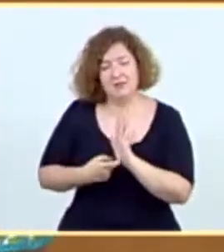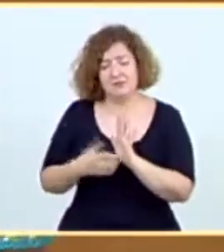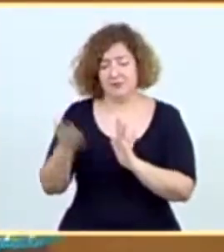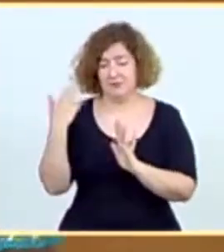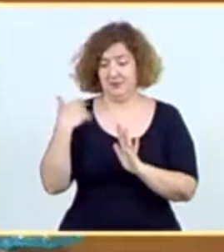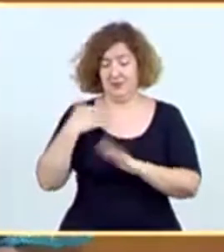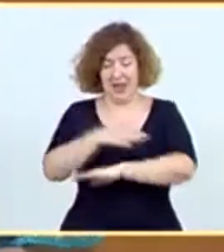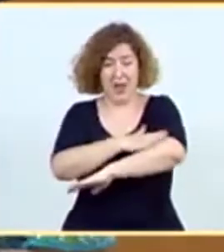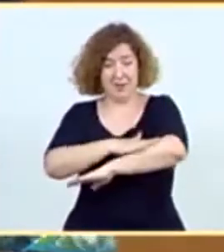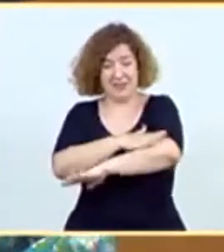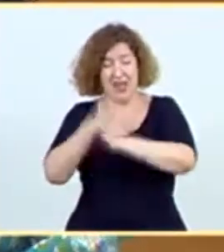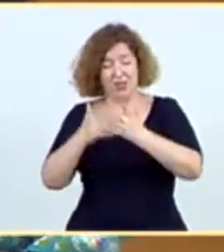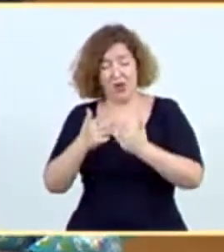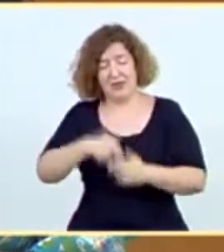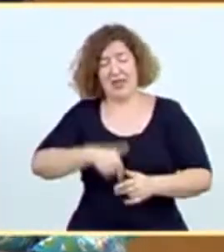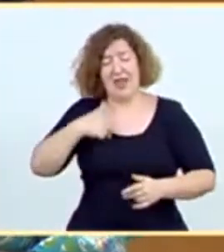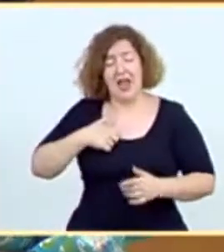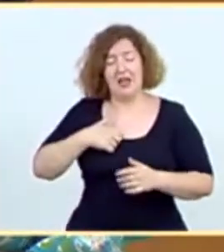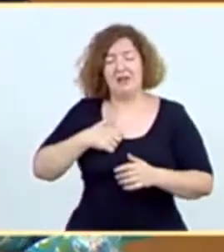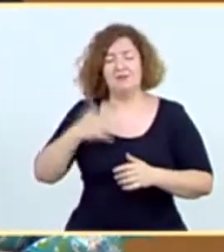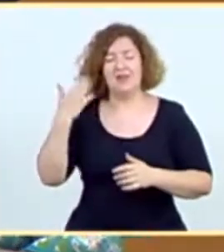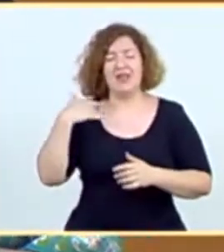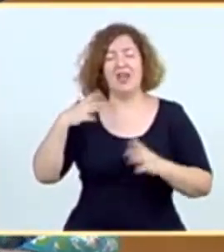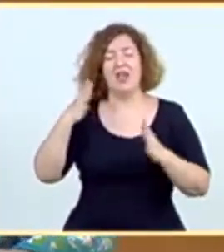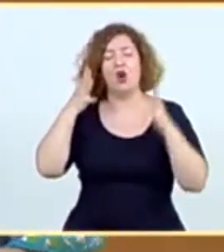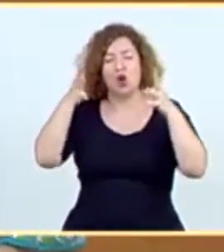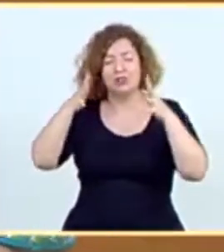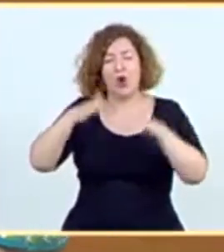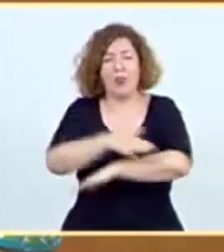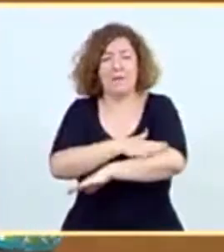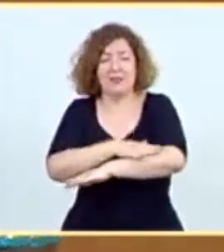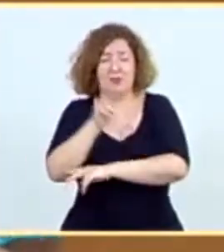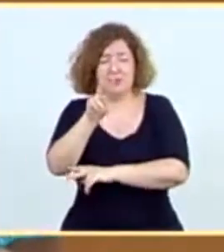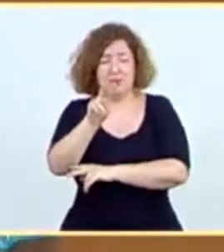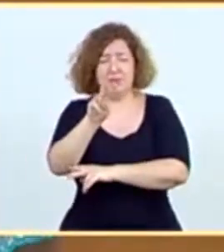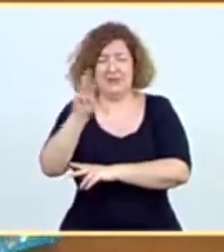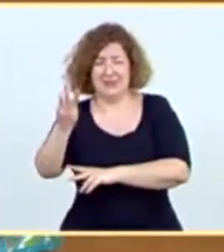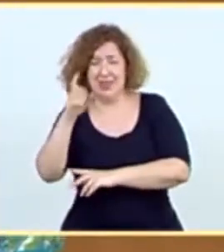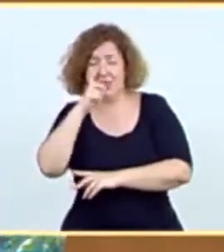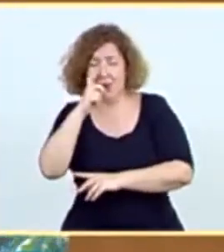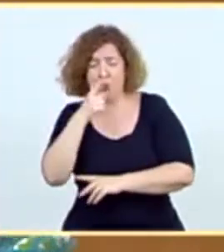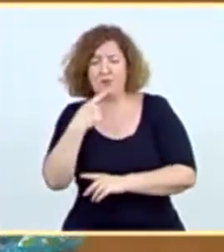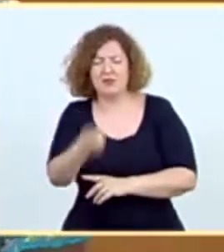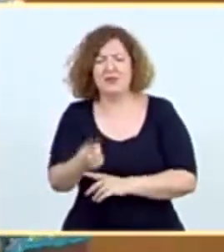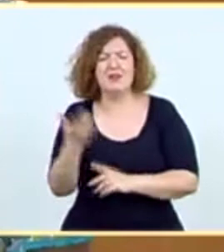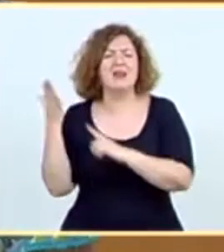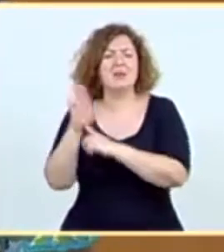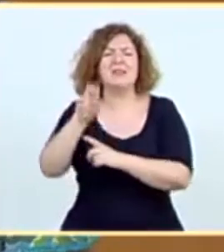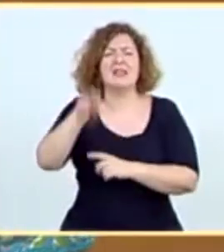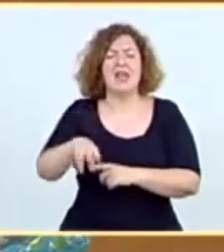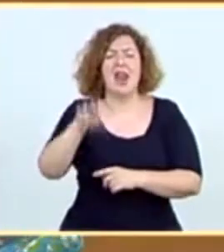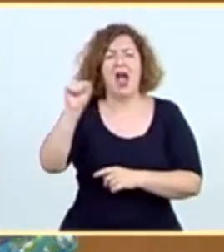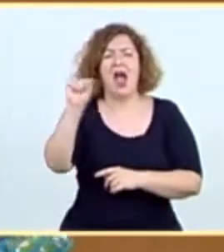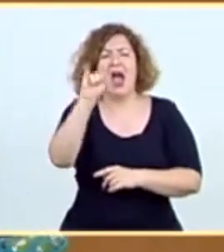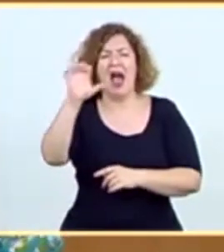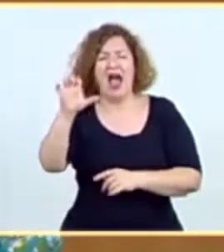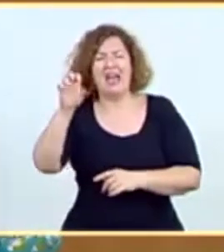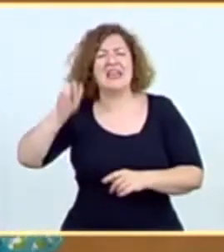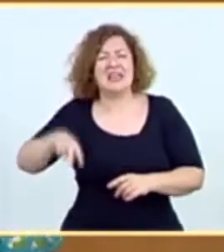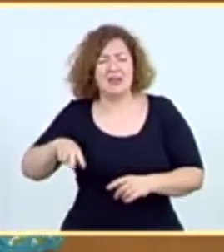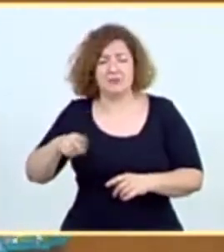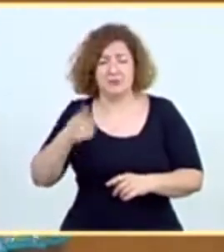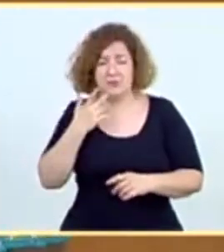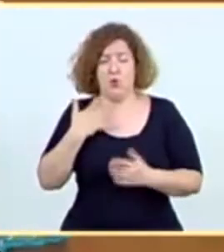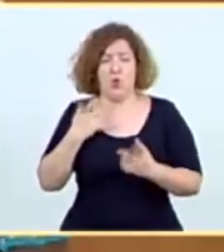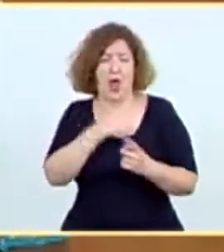en el pasado Consejo de Ministros del día 23 de junio, hemos acordado quiénes van a ser los representantes de la AGE en la Comisión